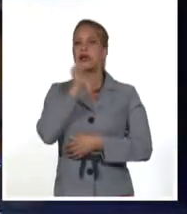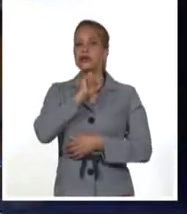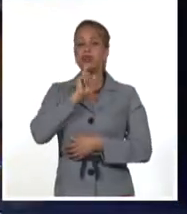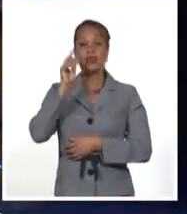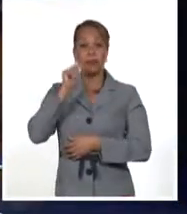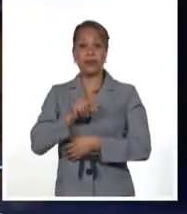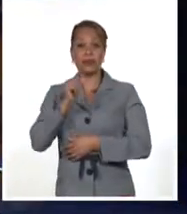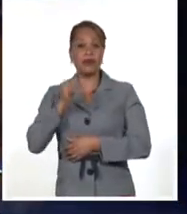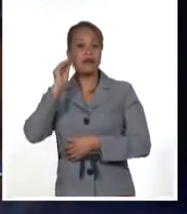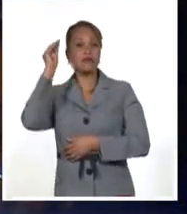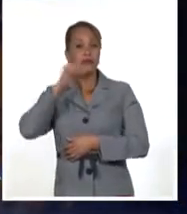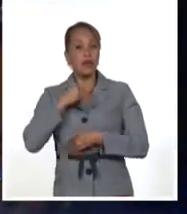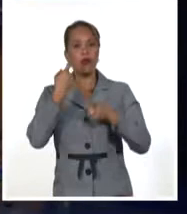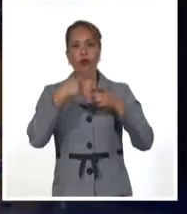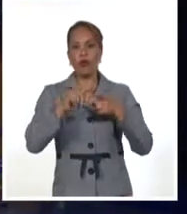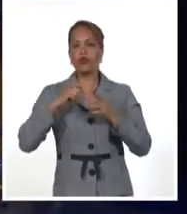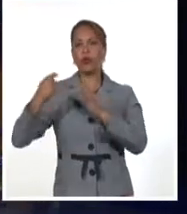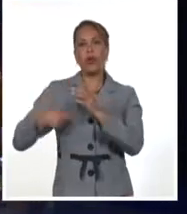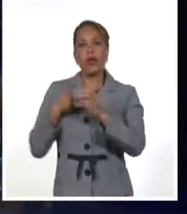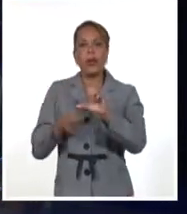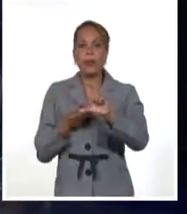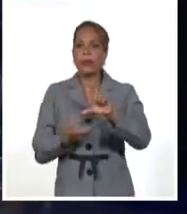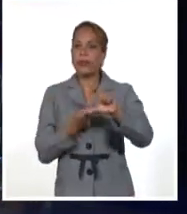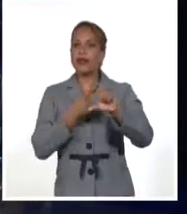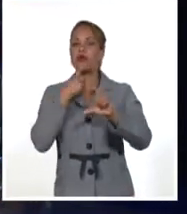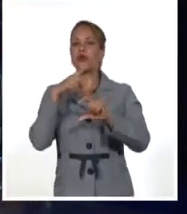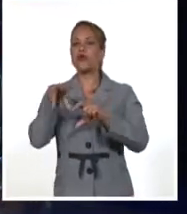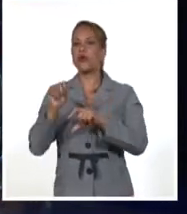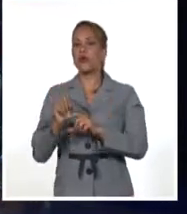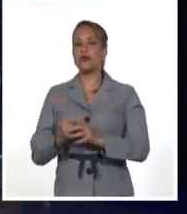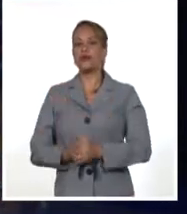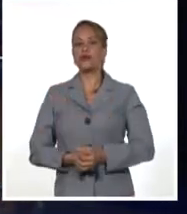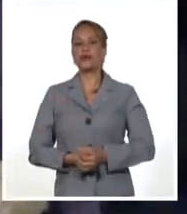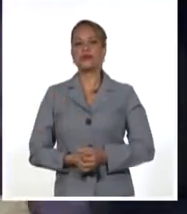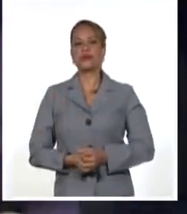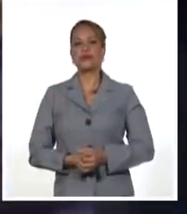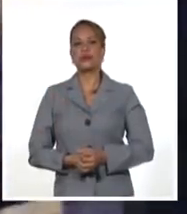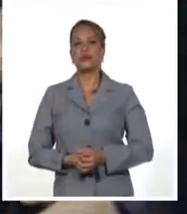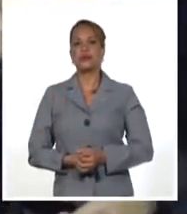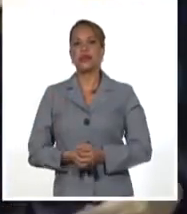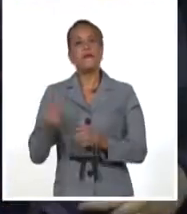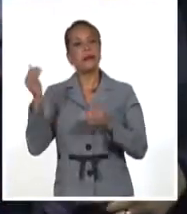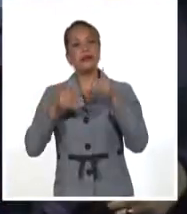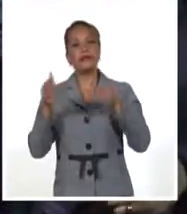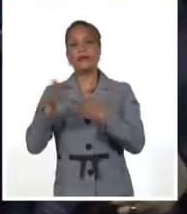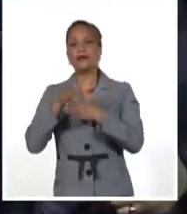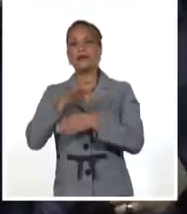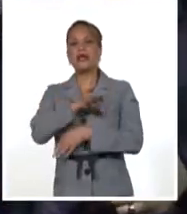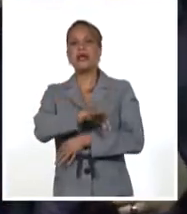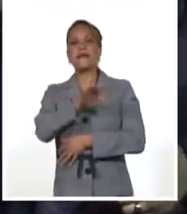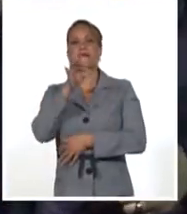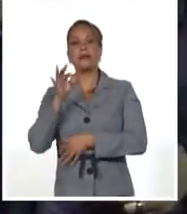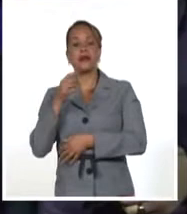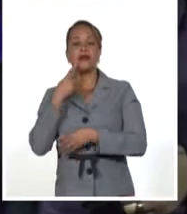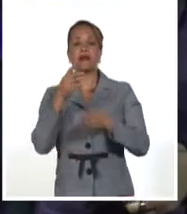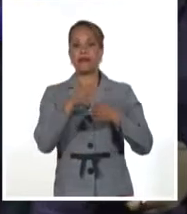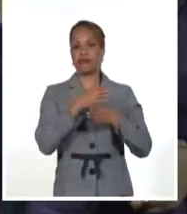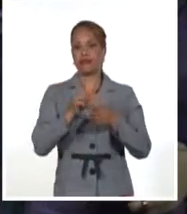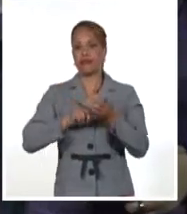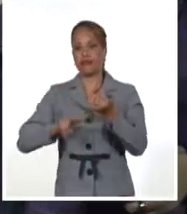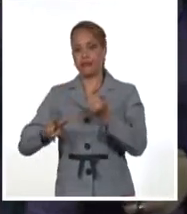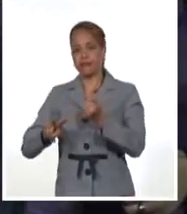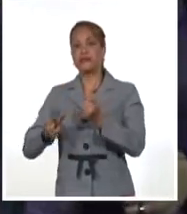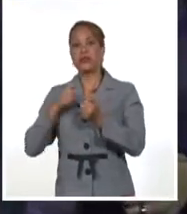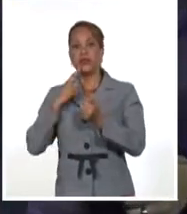otras de su más reciente disco, El Secreto. Al artista lo acompañaron varios invitados del nororiental territorio como Maite